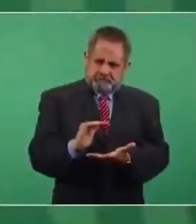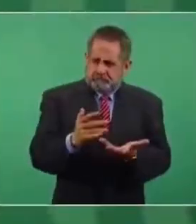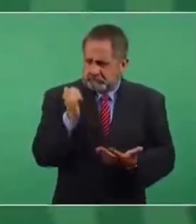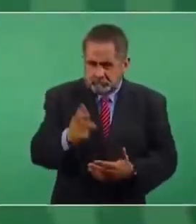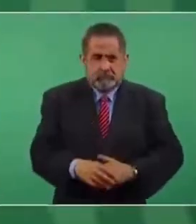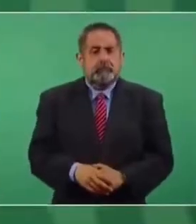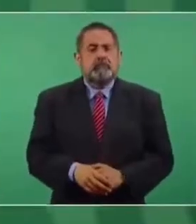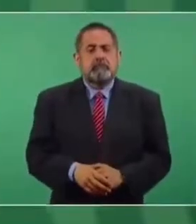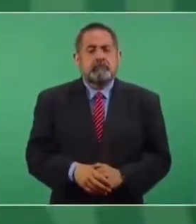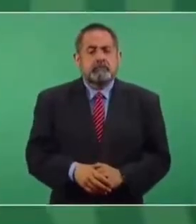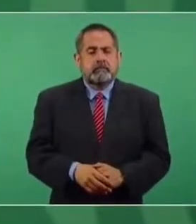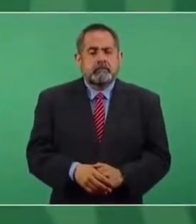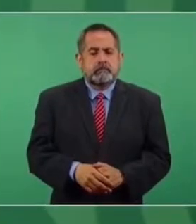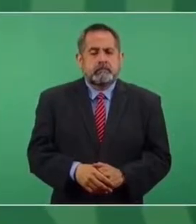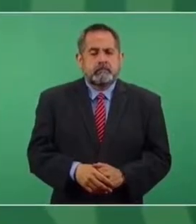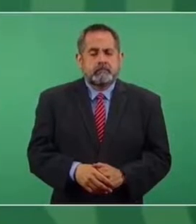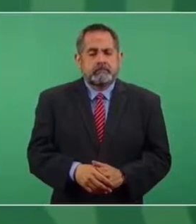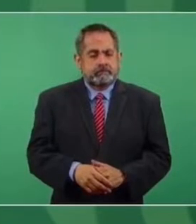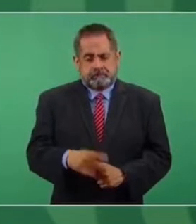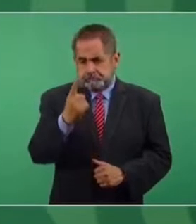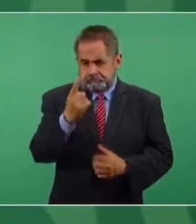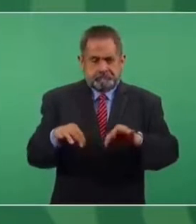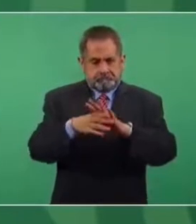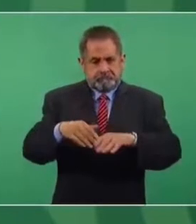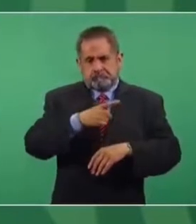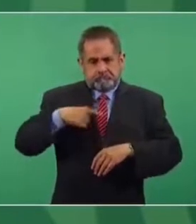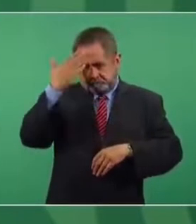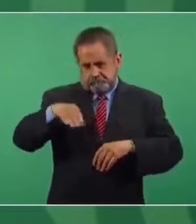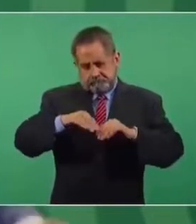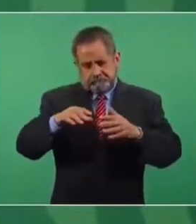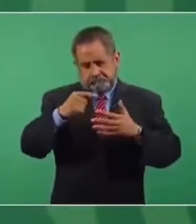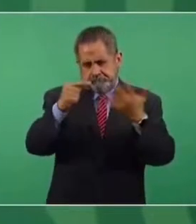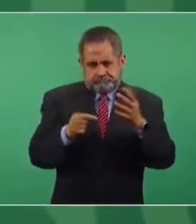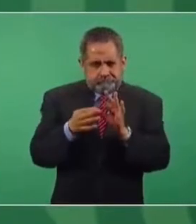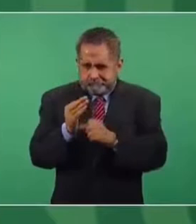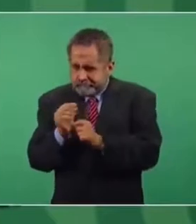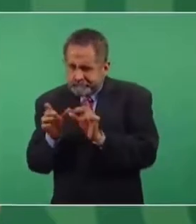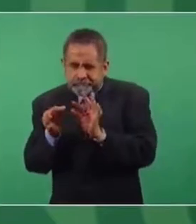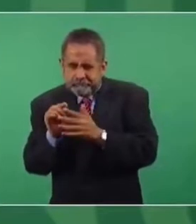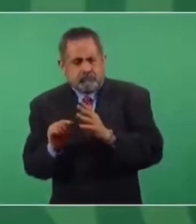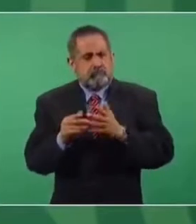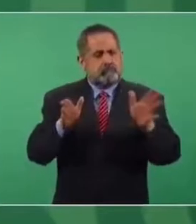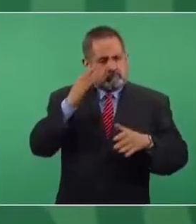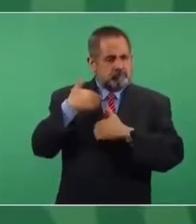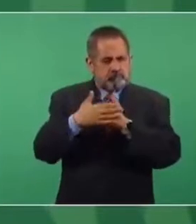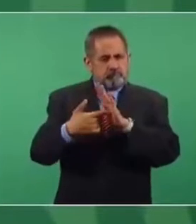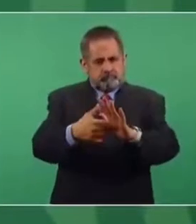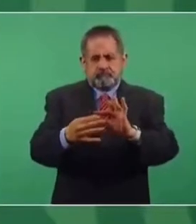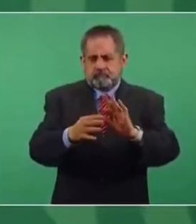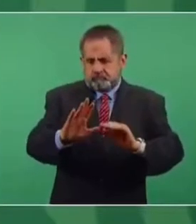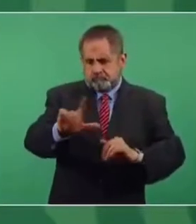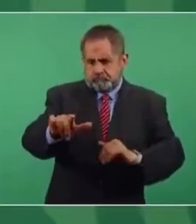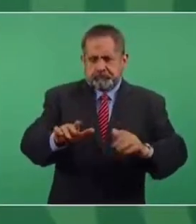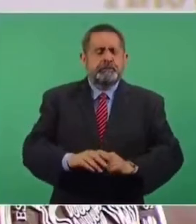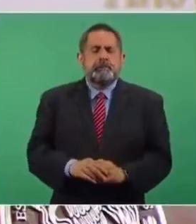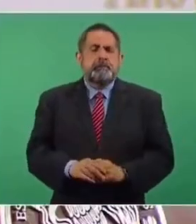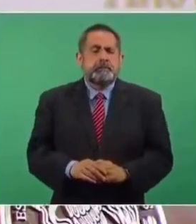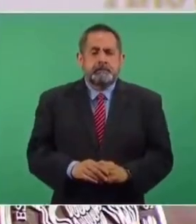Bueno, es importante que se sepa en lo general, porque no tengo los detalles, aunque sí vamos a informar puntualmente.